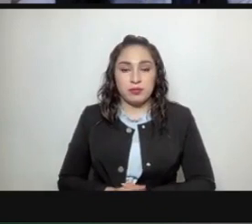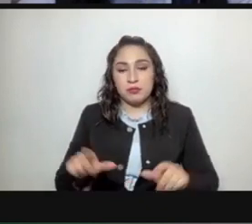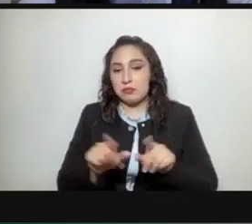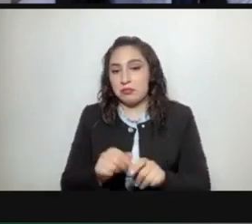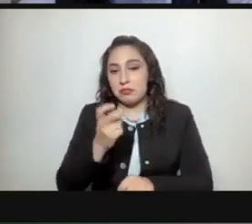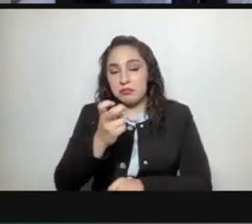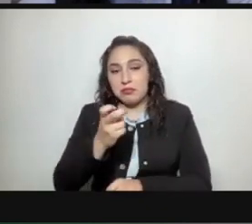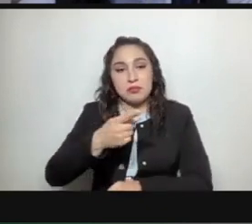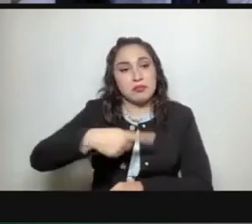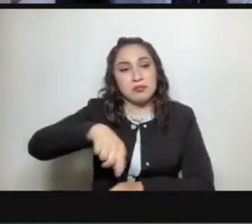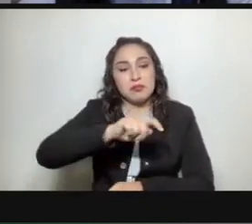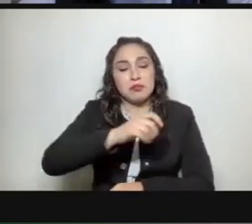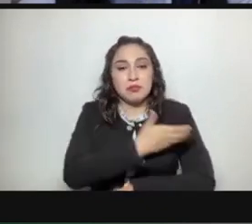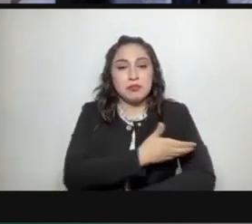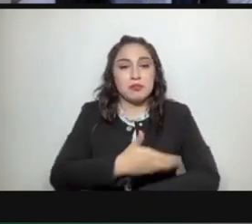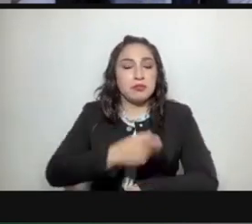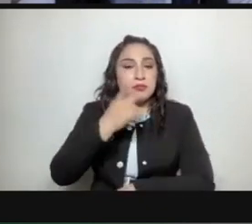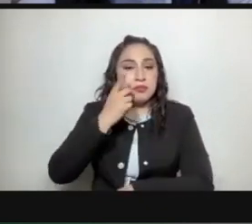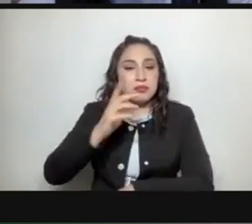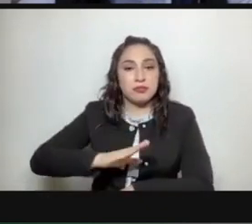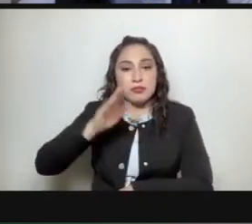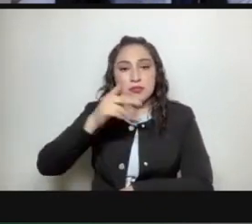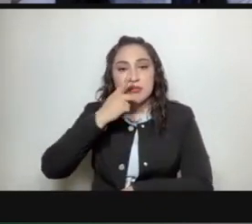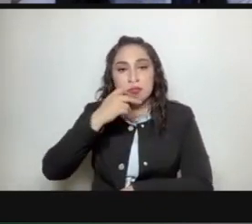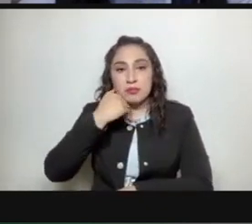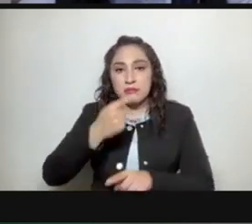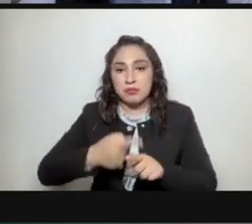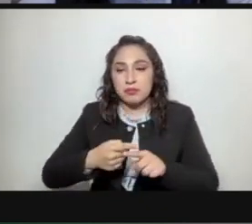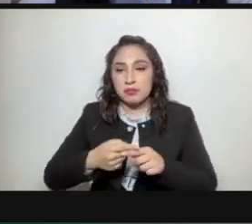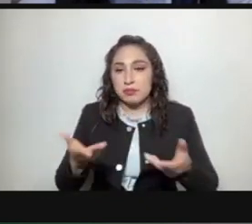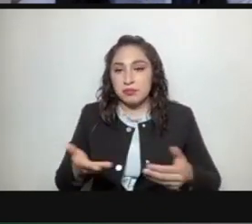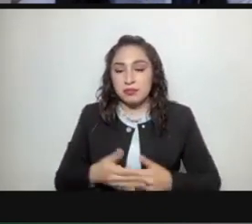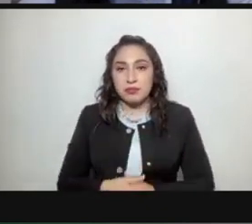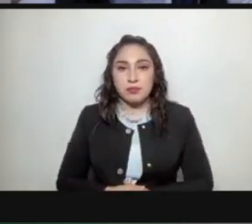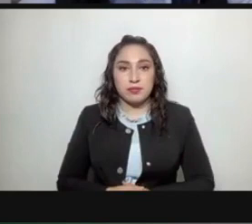alguien desea hacer uso de la palabra en asuntos generales